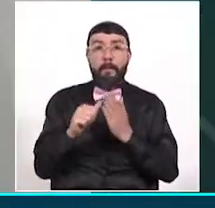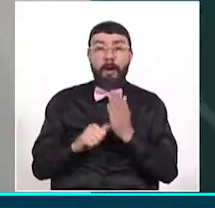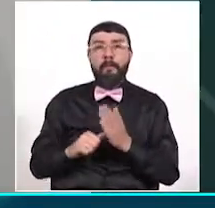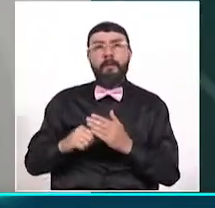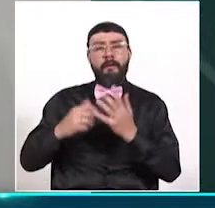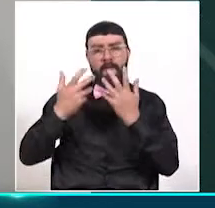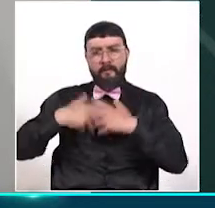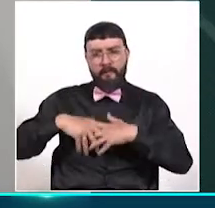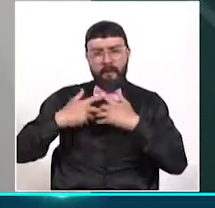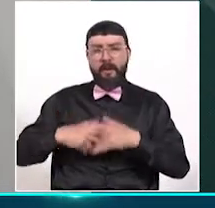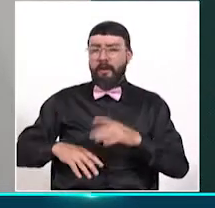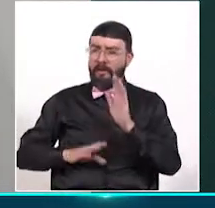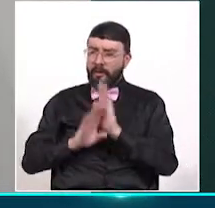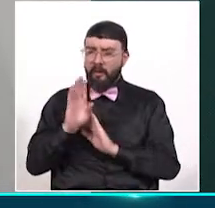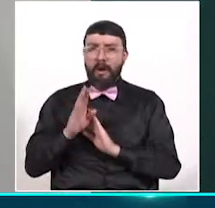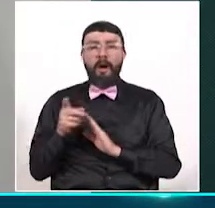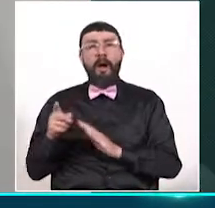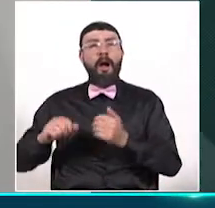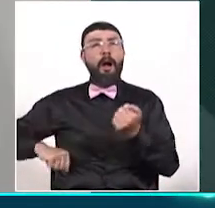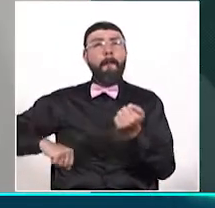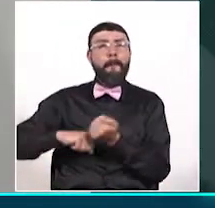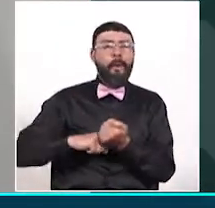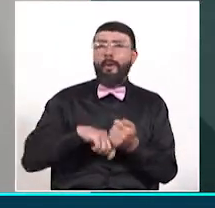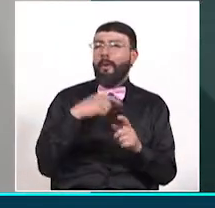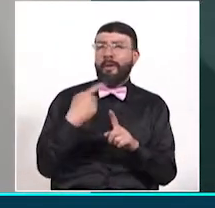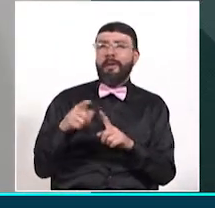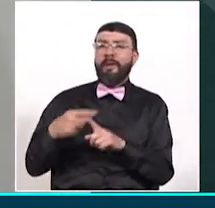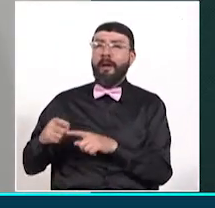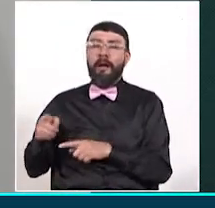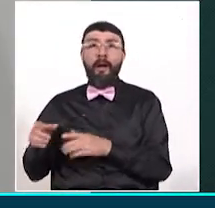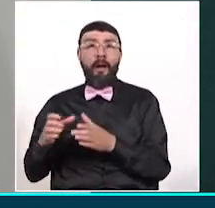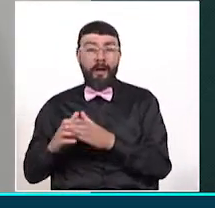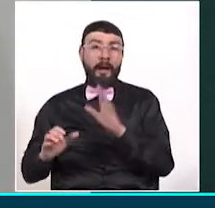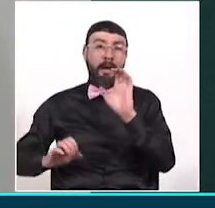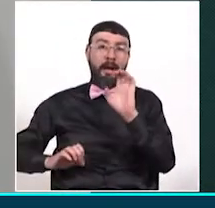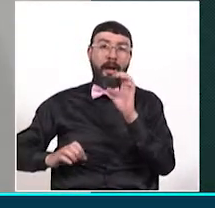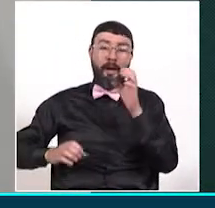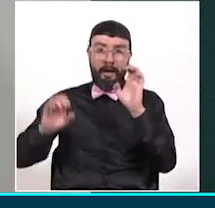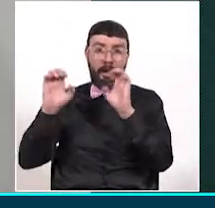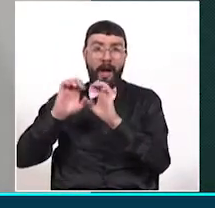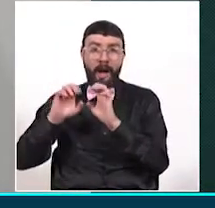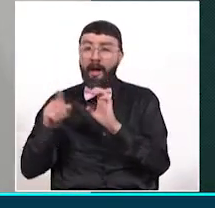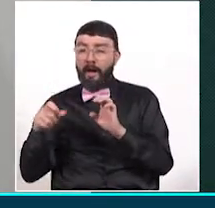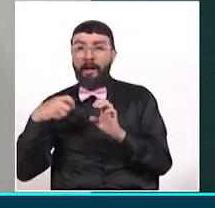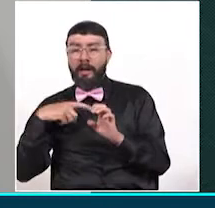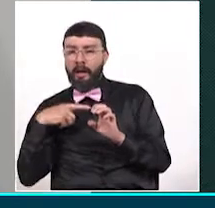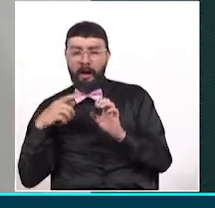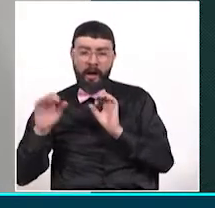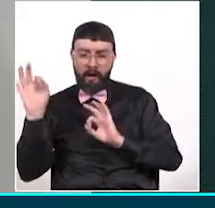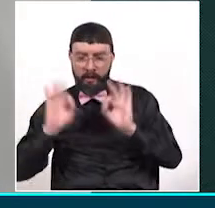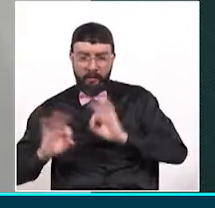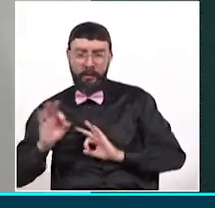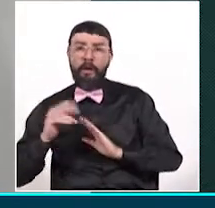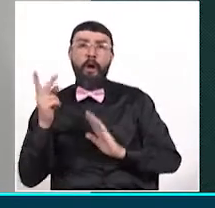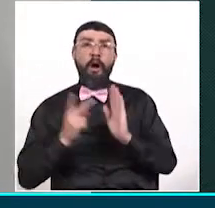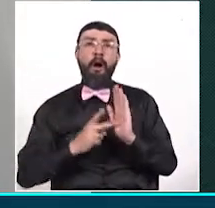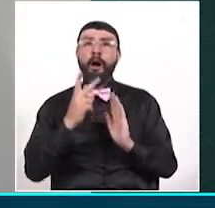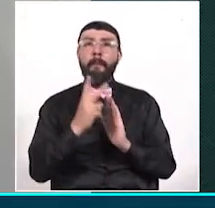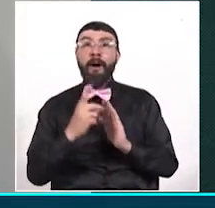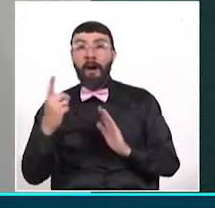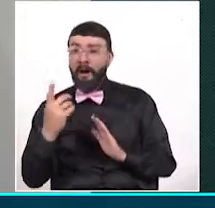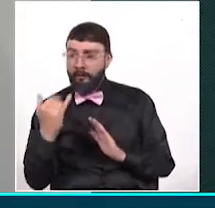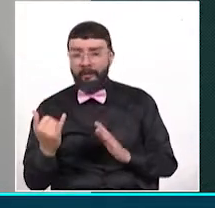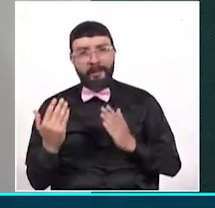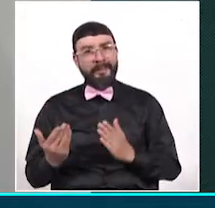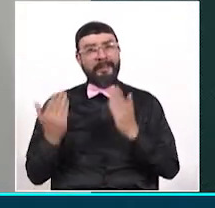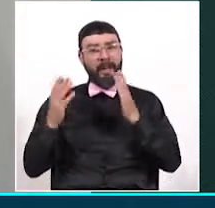programa de los centros TIC, el apoyo a los diferentes clústeres que esta Cámara de Comercio tiene dentro de su batería de acciones para el 2021, están al servicio